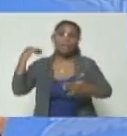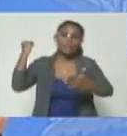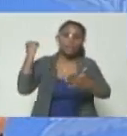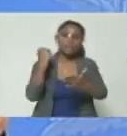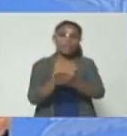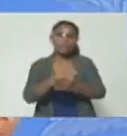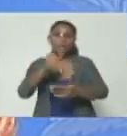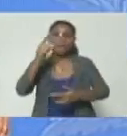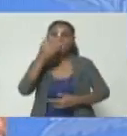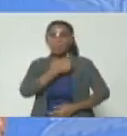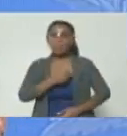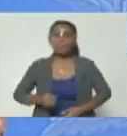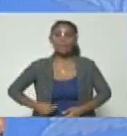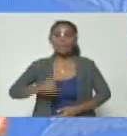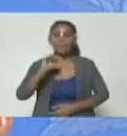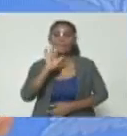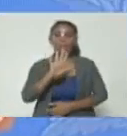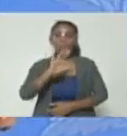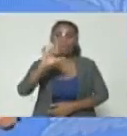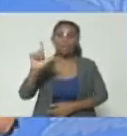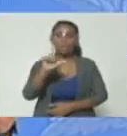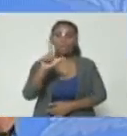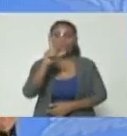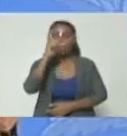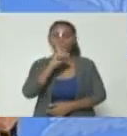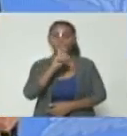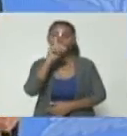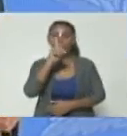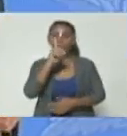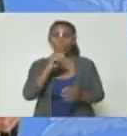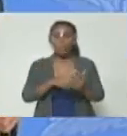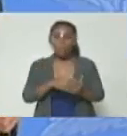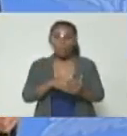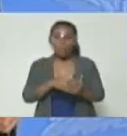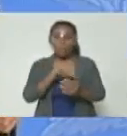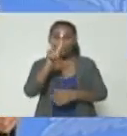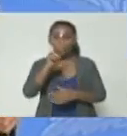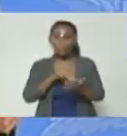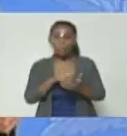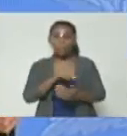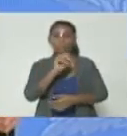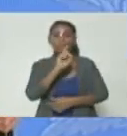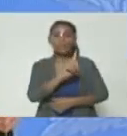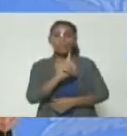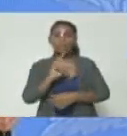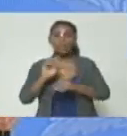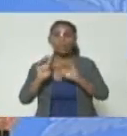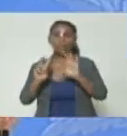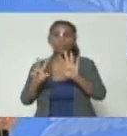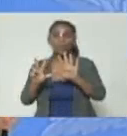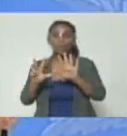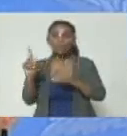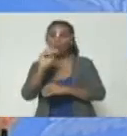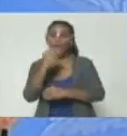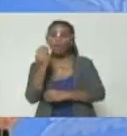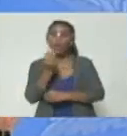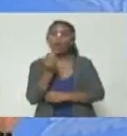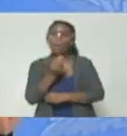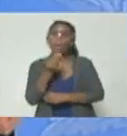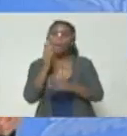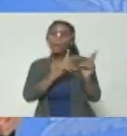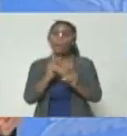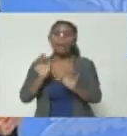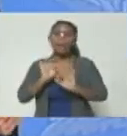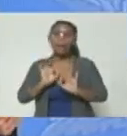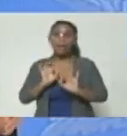el 5 de julio del año 2018 como el plan no les salió lo intentaron el día de la Guardia